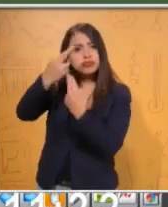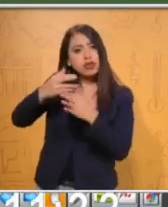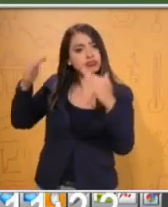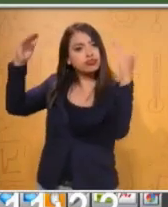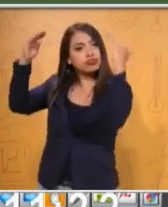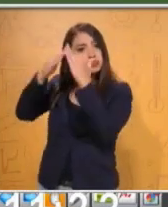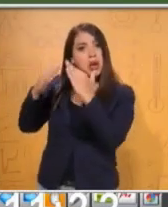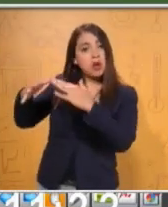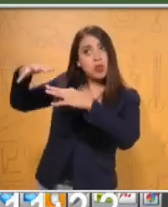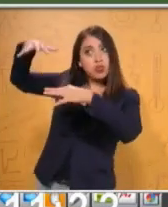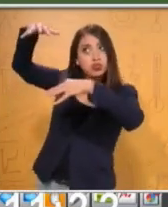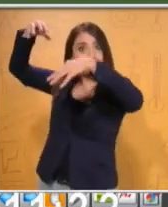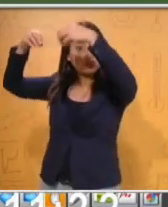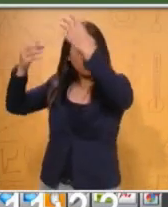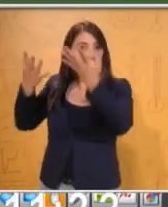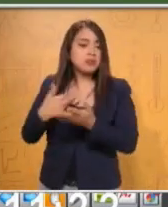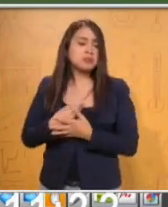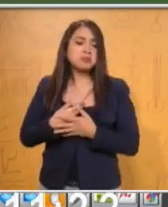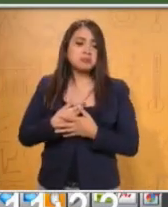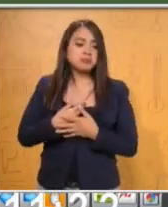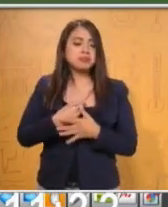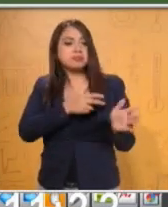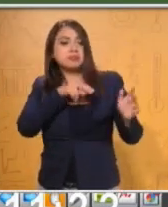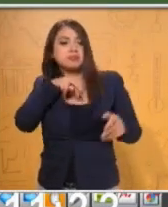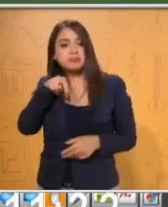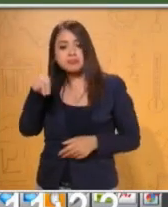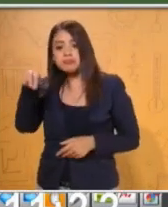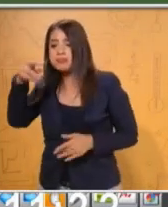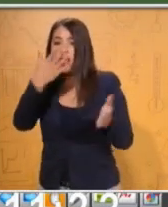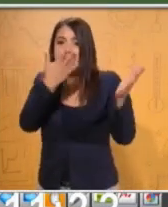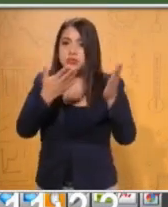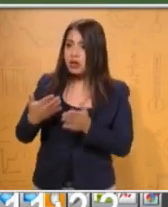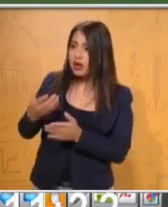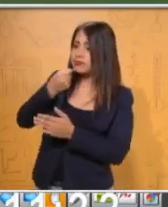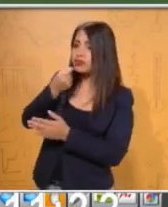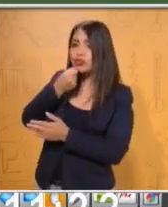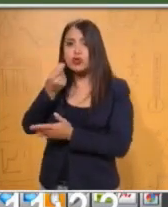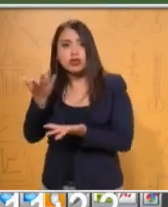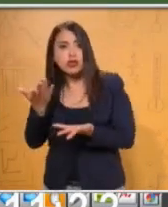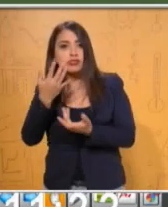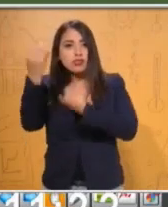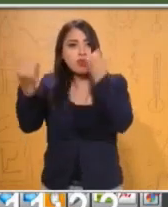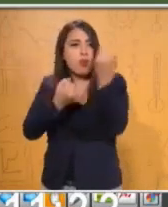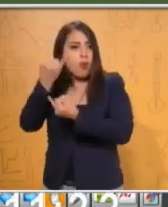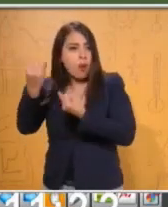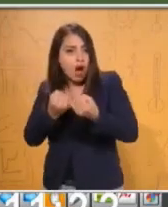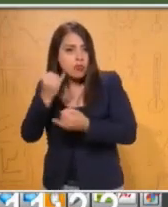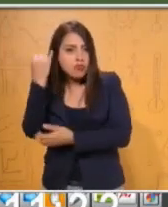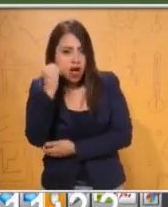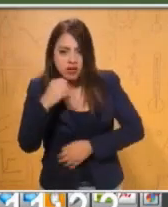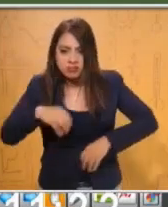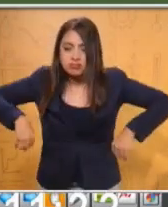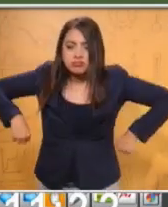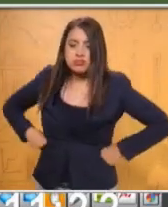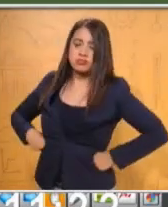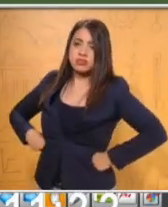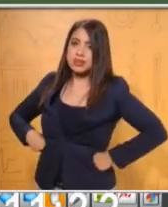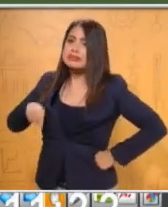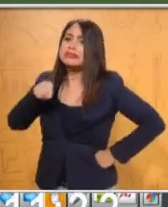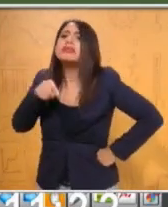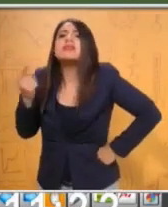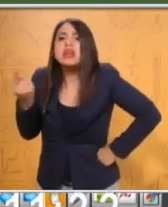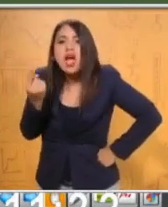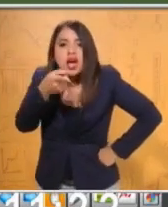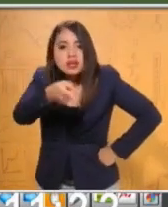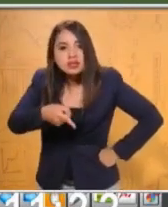Al llegar, lo primero que vio fue a los niños jugando en el jardín. ¿Qué hacen aquí? Surgió con su